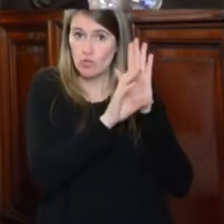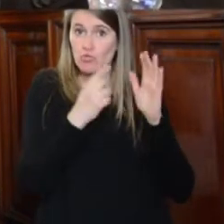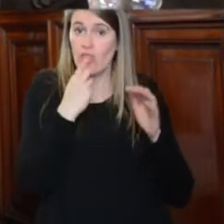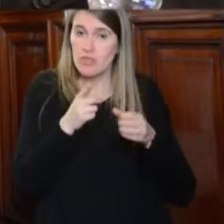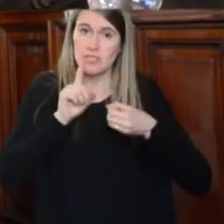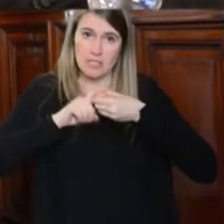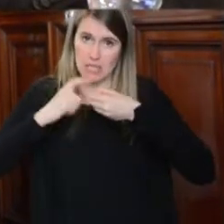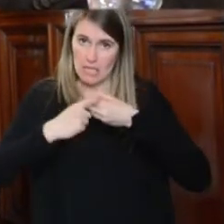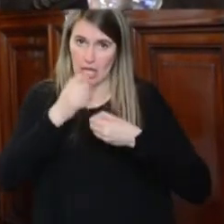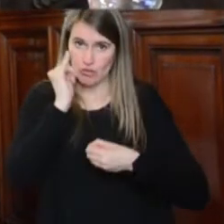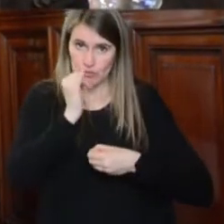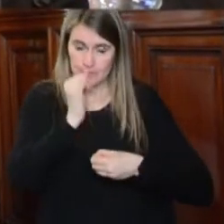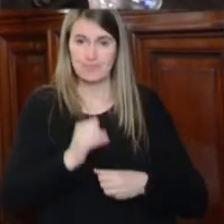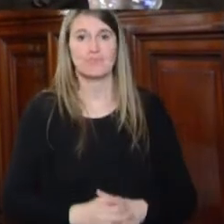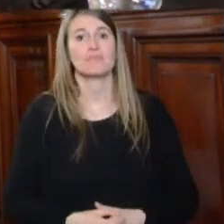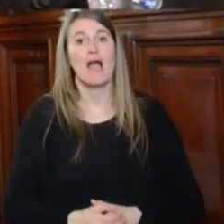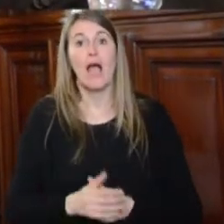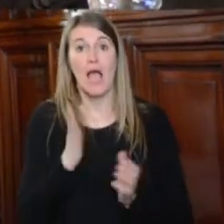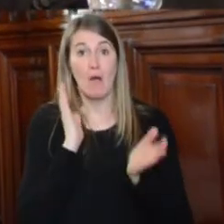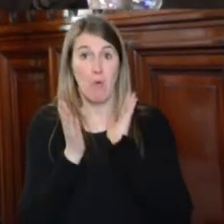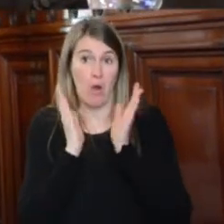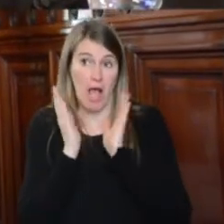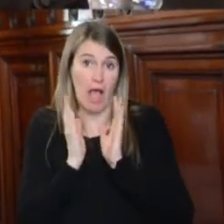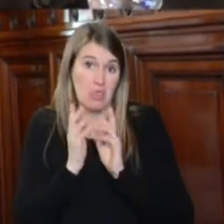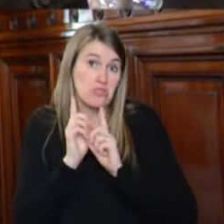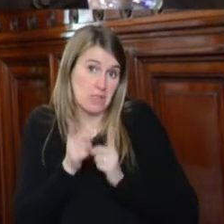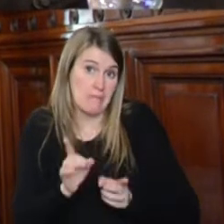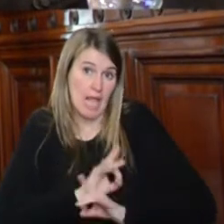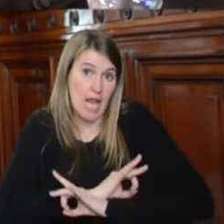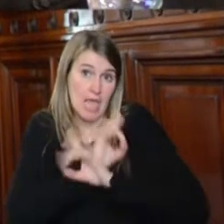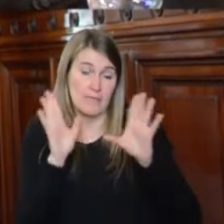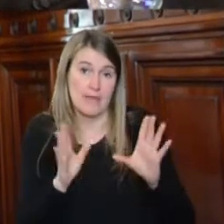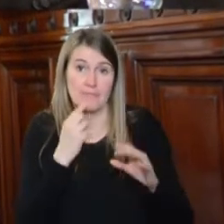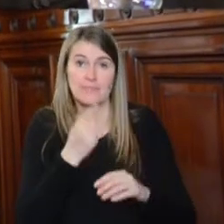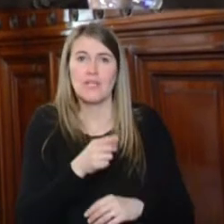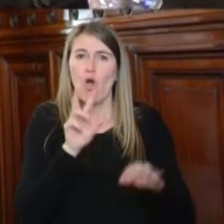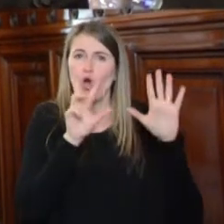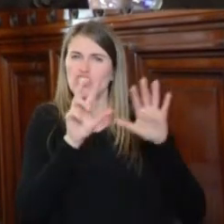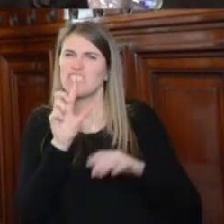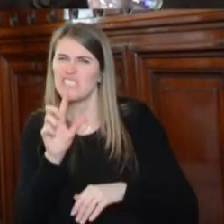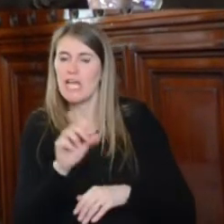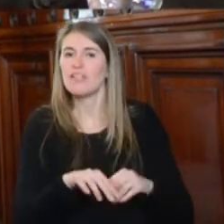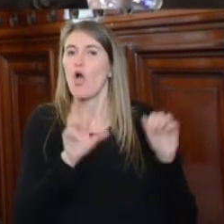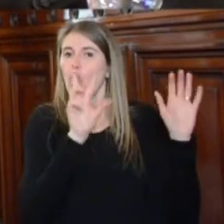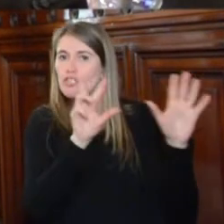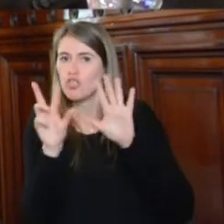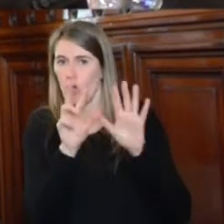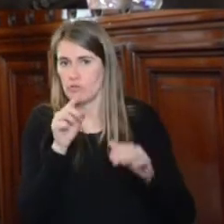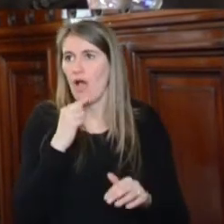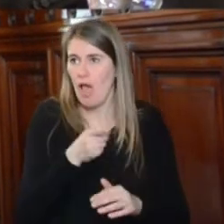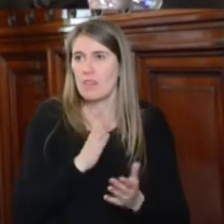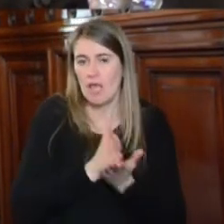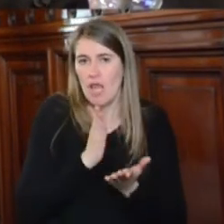Los abogados también fundan su derecho en el 87 y en el 98. Con respecto a la